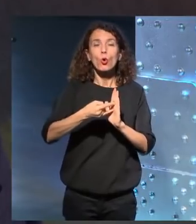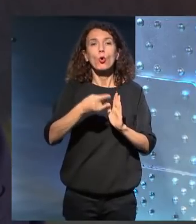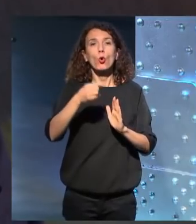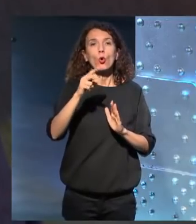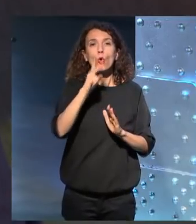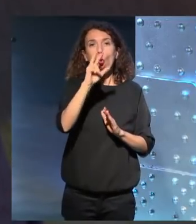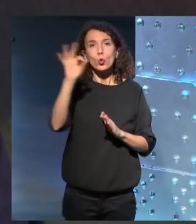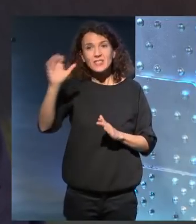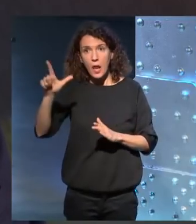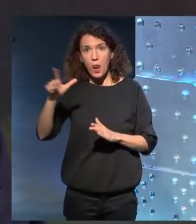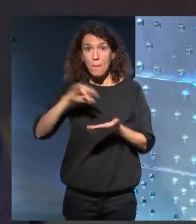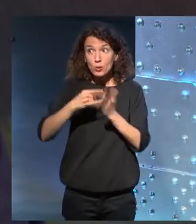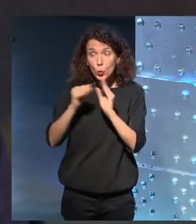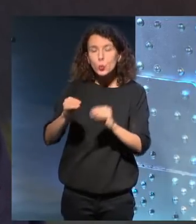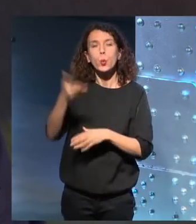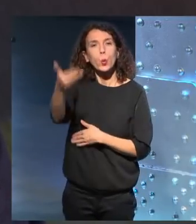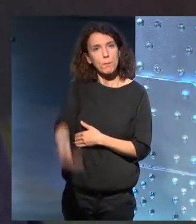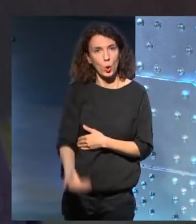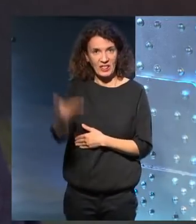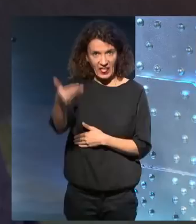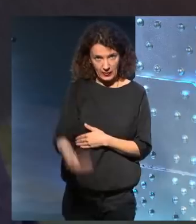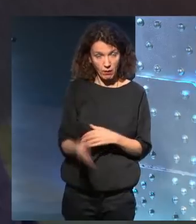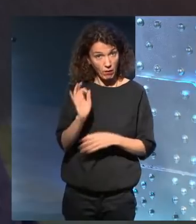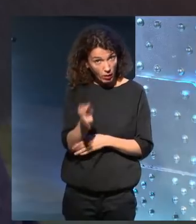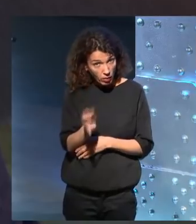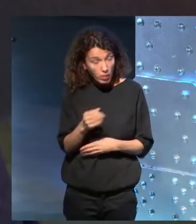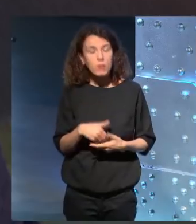Roussel, que para ti ha sido muy importante. ¿Por qué?